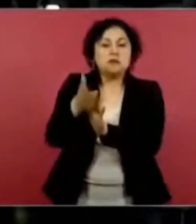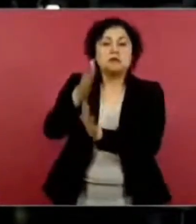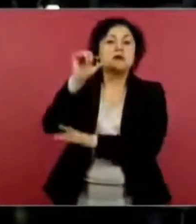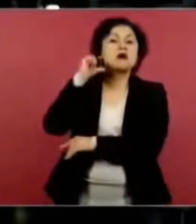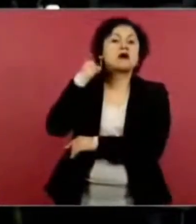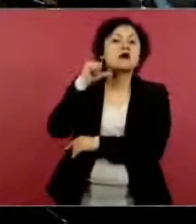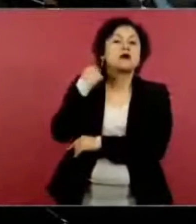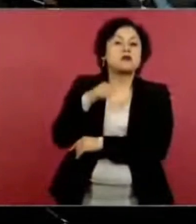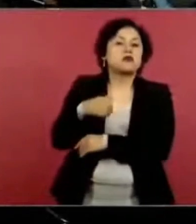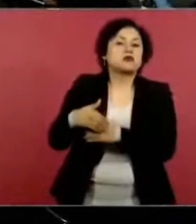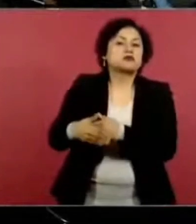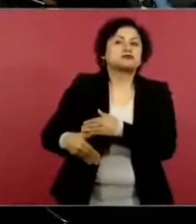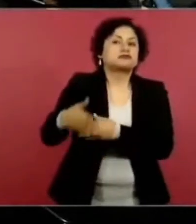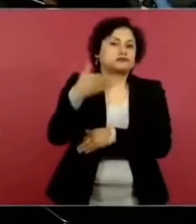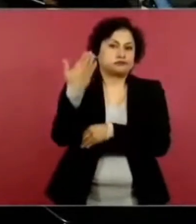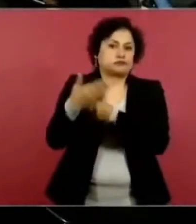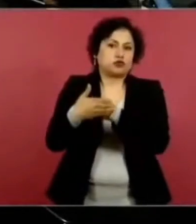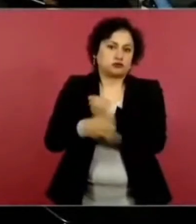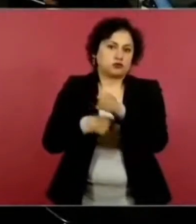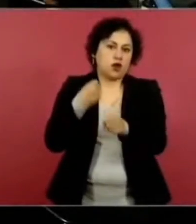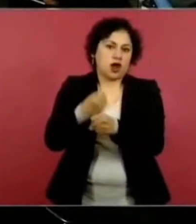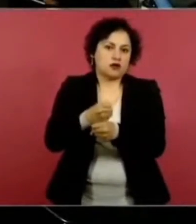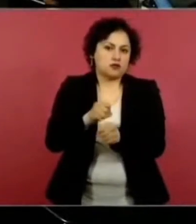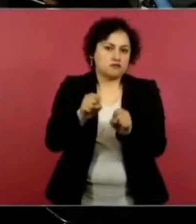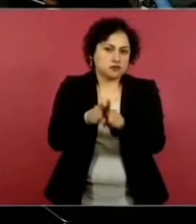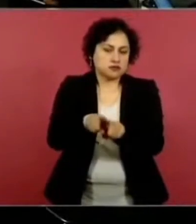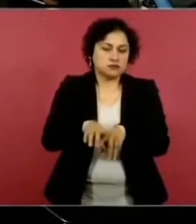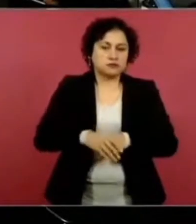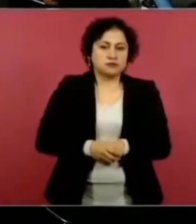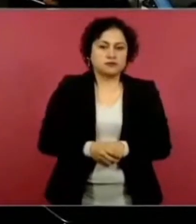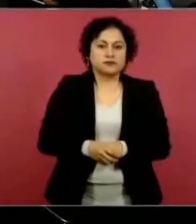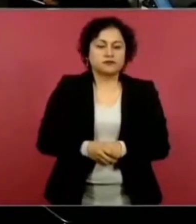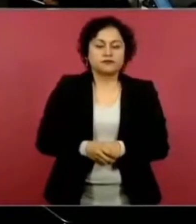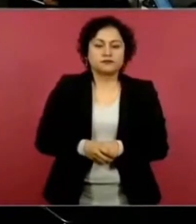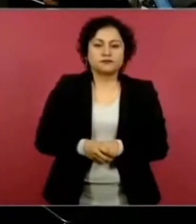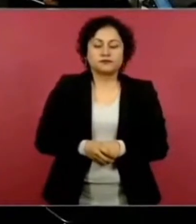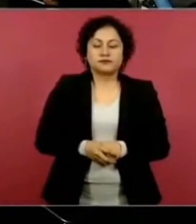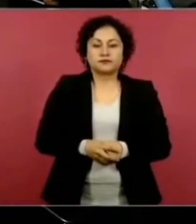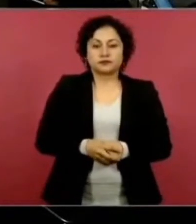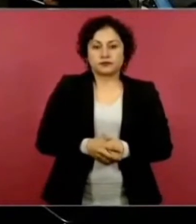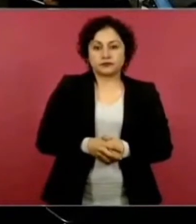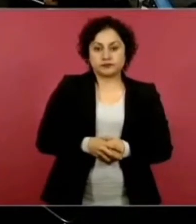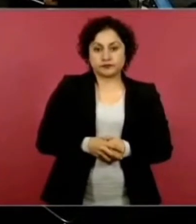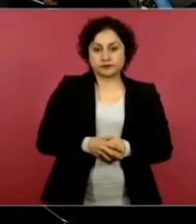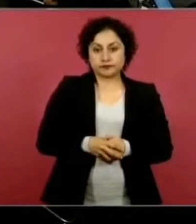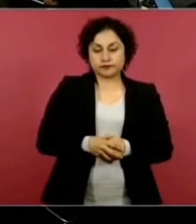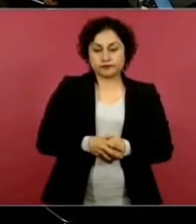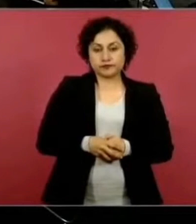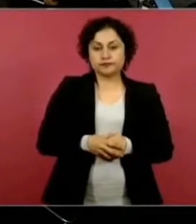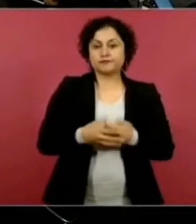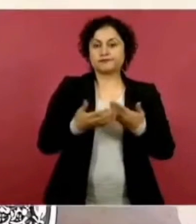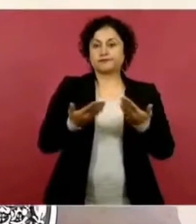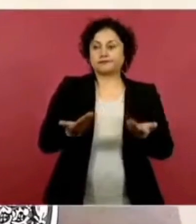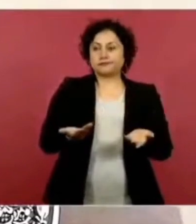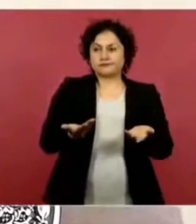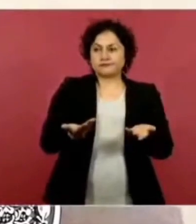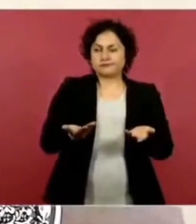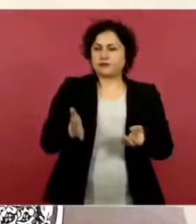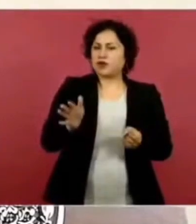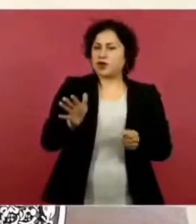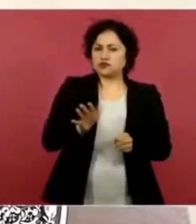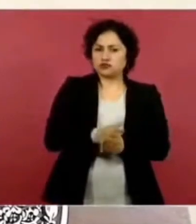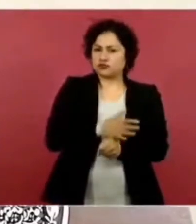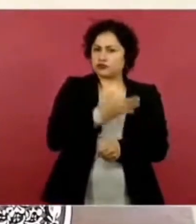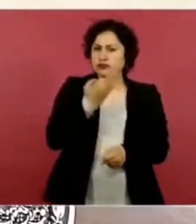gradual, todavía alcanza el próximo año? Pues es que es suficiente, no hay